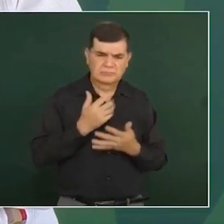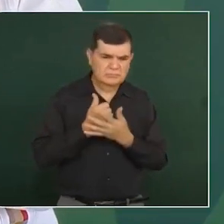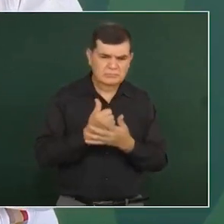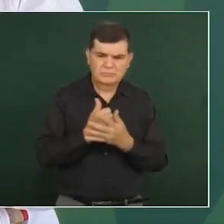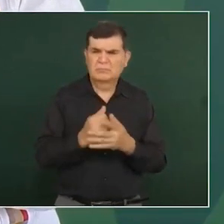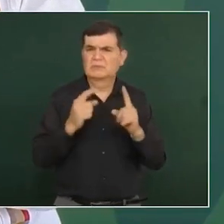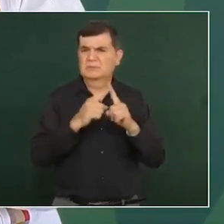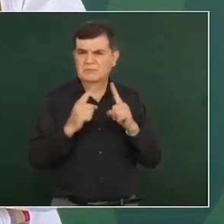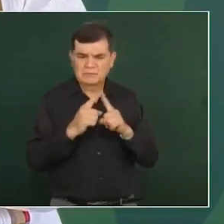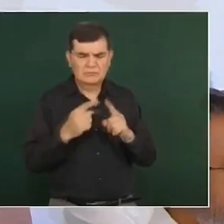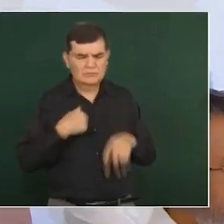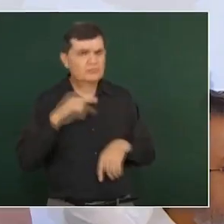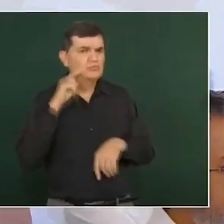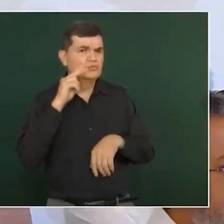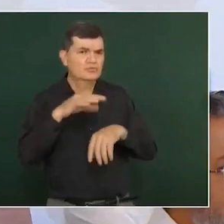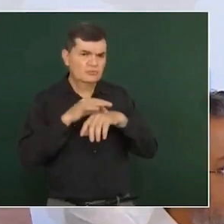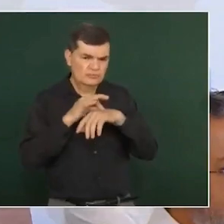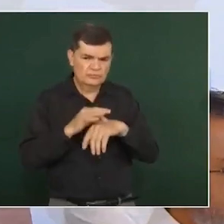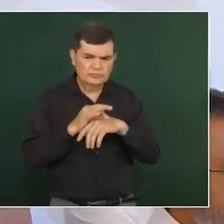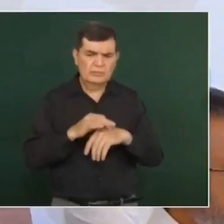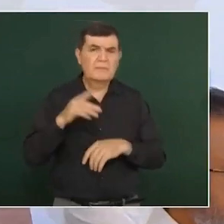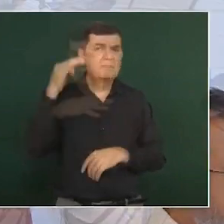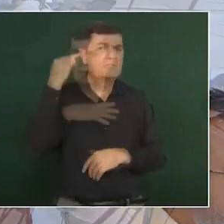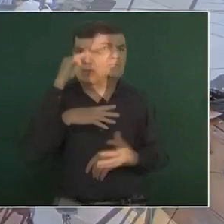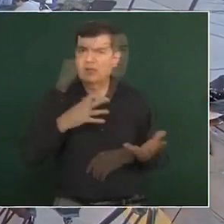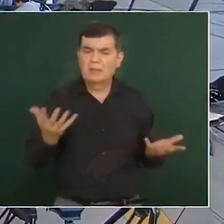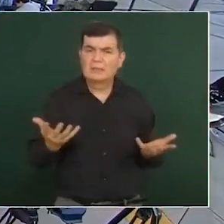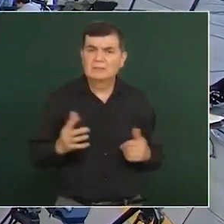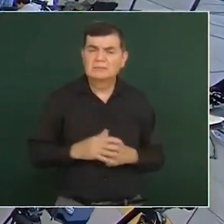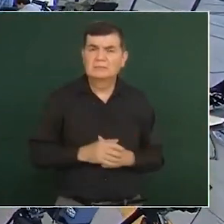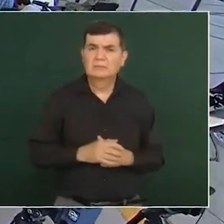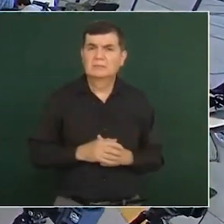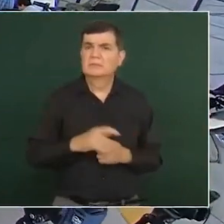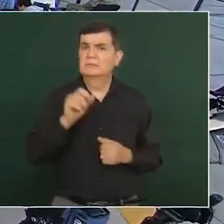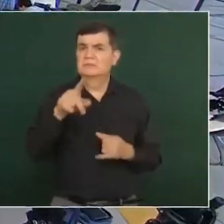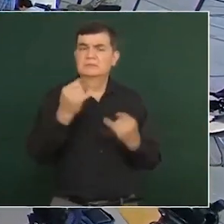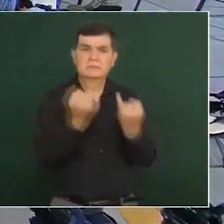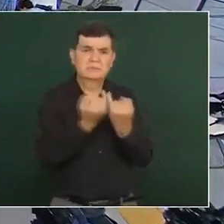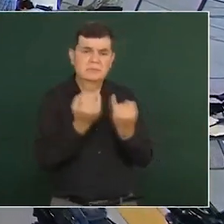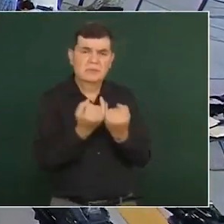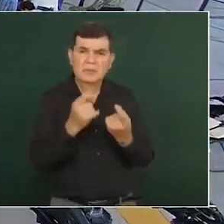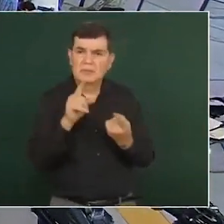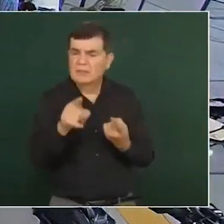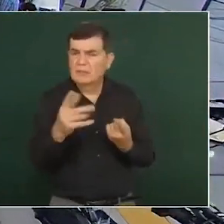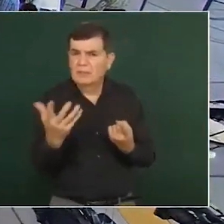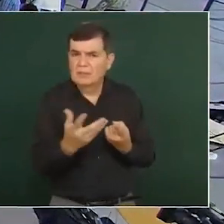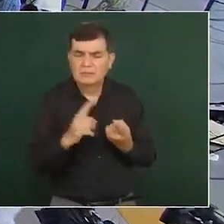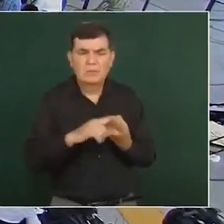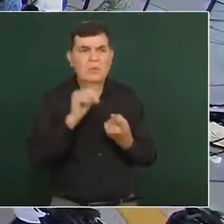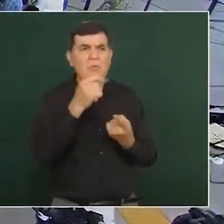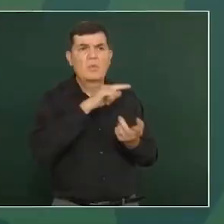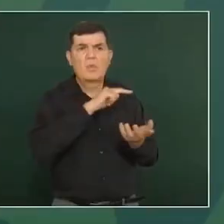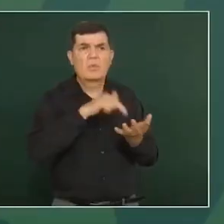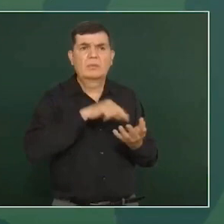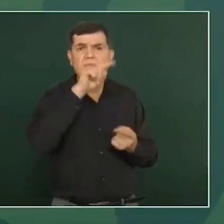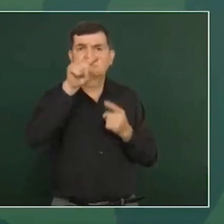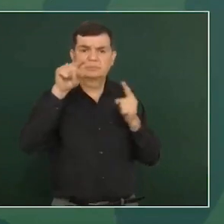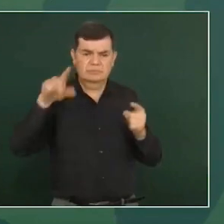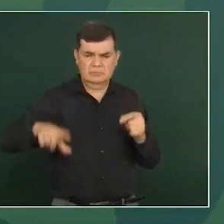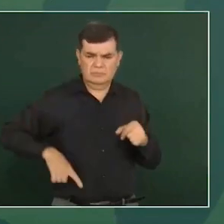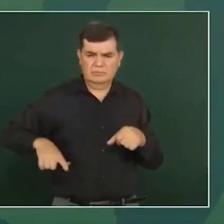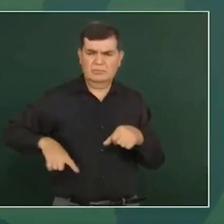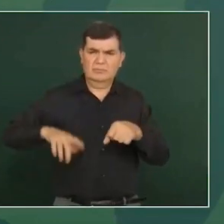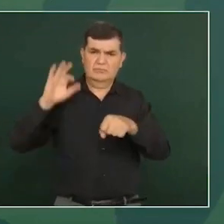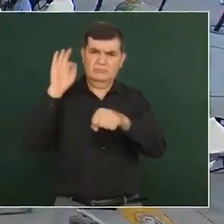Iglesia, me consta, en Michoacán y lo hacen en otras partes. ¿El gobierno